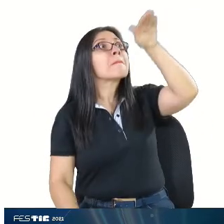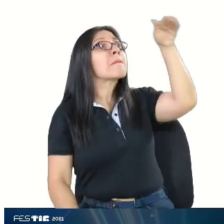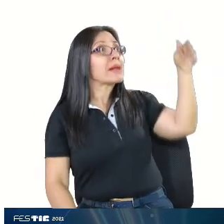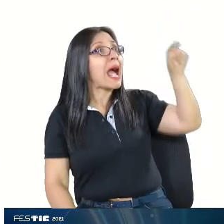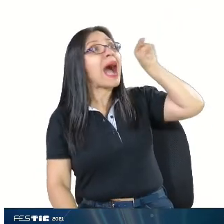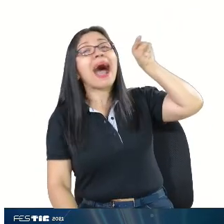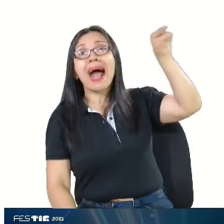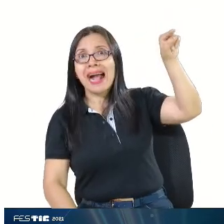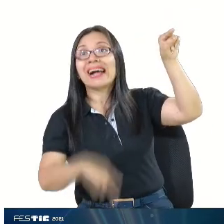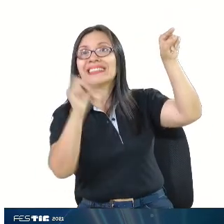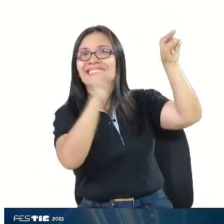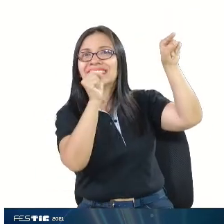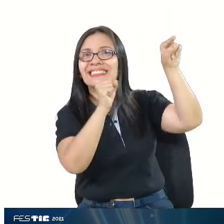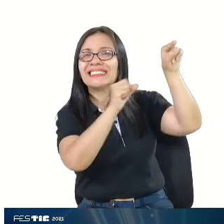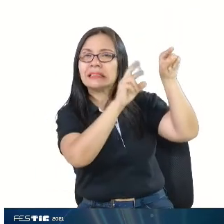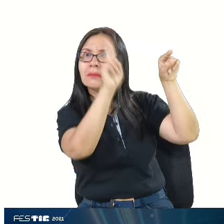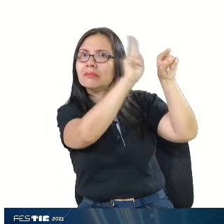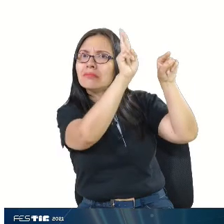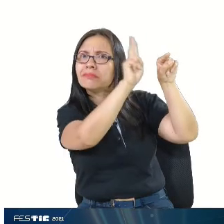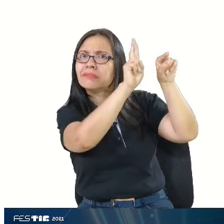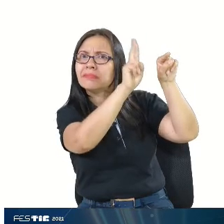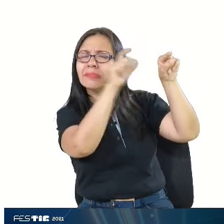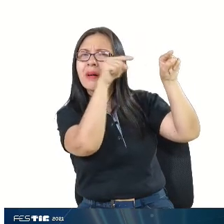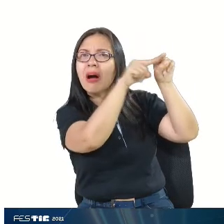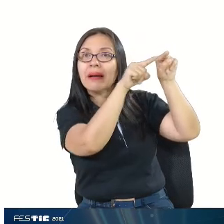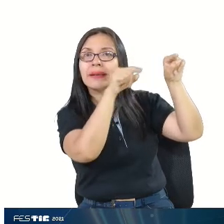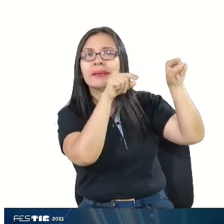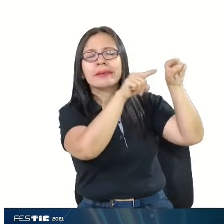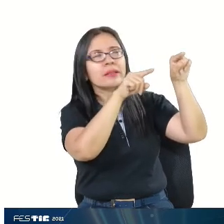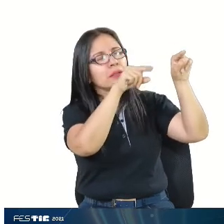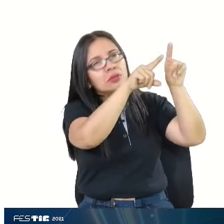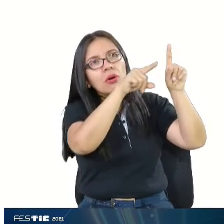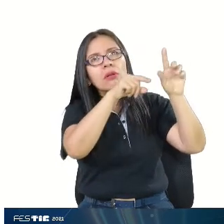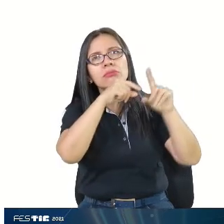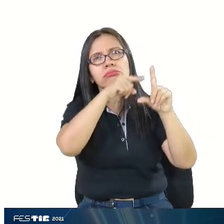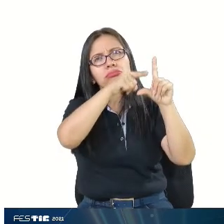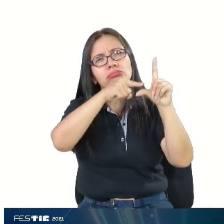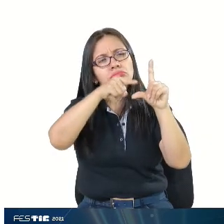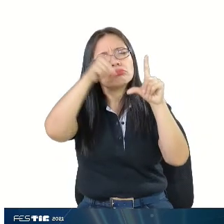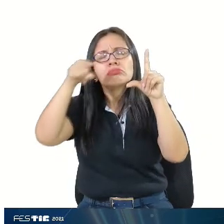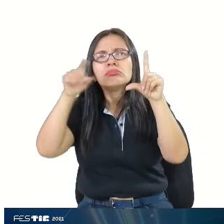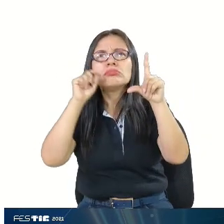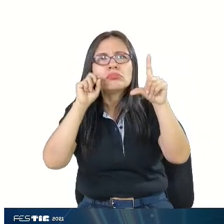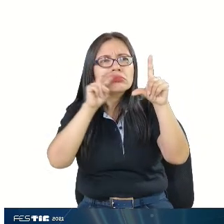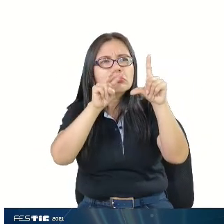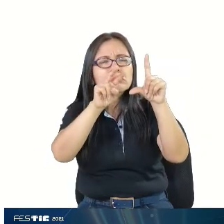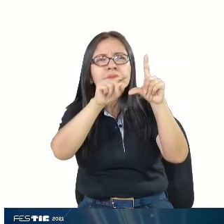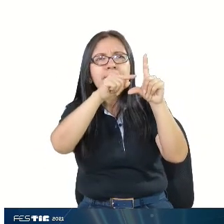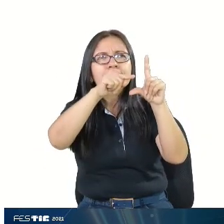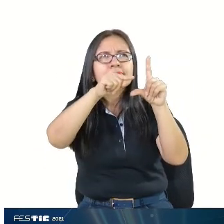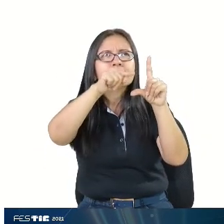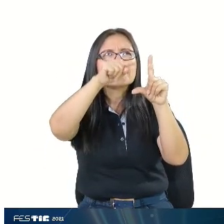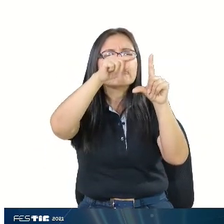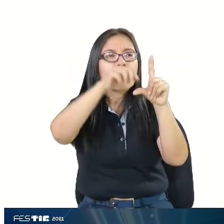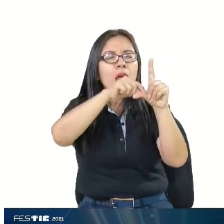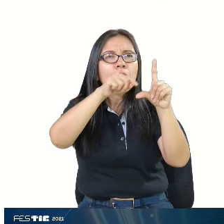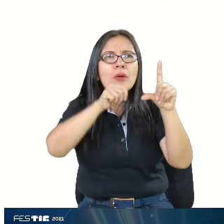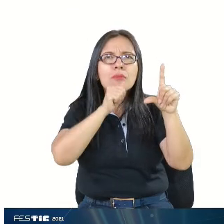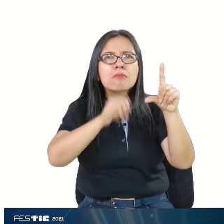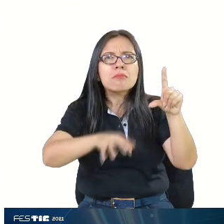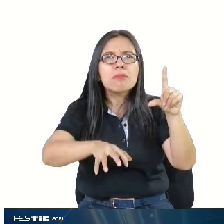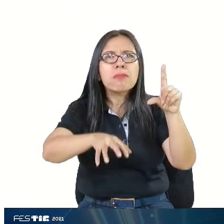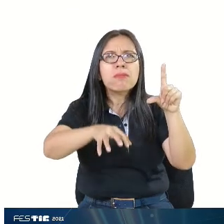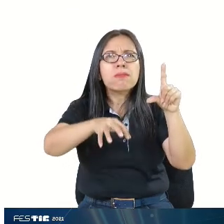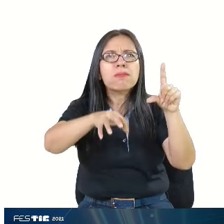cuando se empezó a registrar ese pico, que empezó a subir la precipitación, a los 10